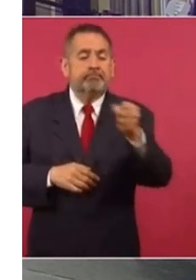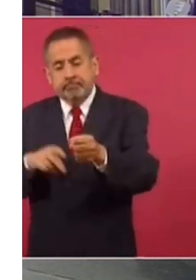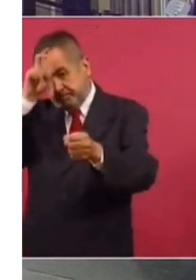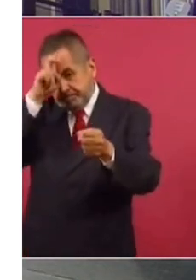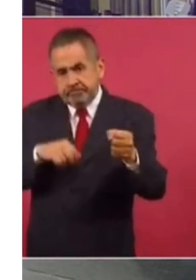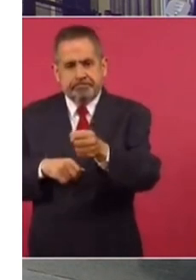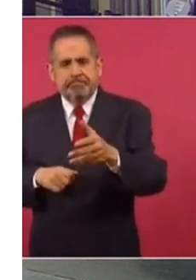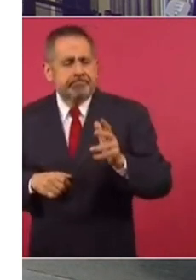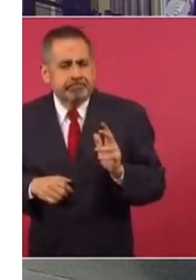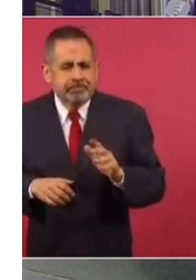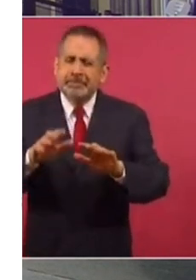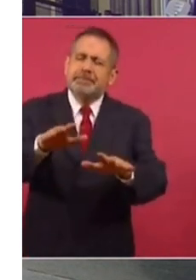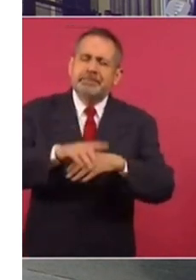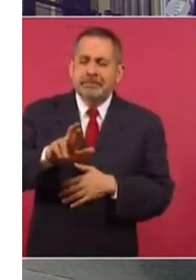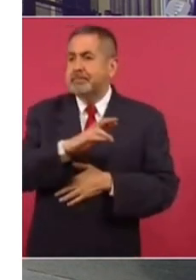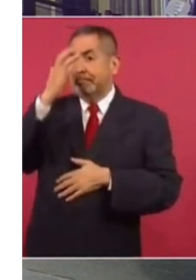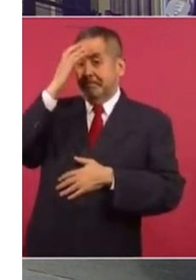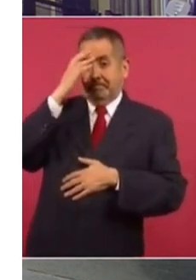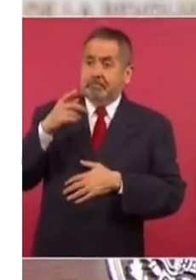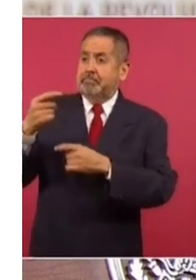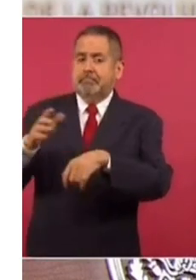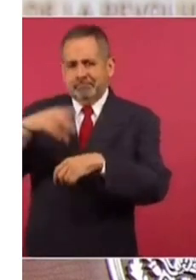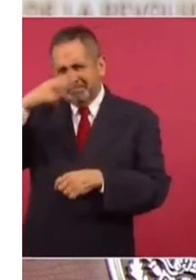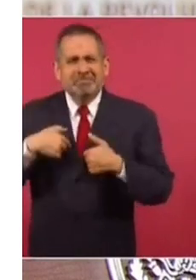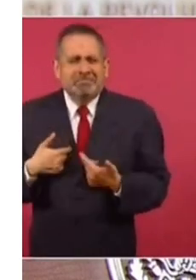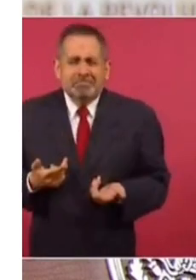Es que lo del reconocimiento no existe en la diplomacia mexicana.